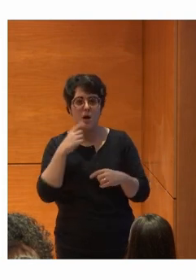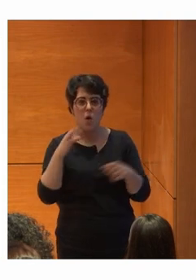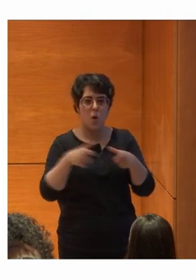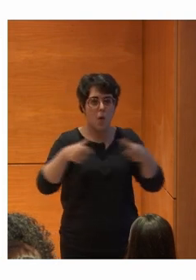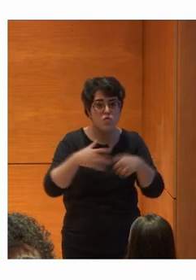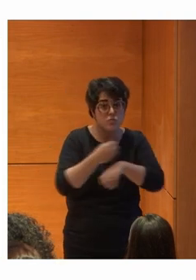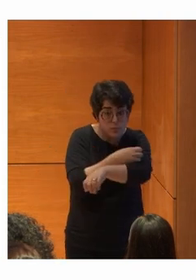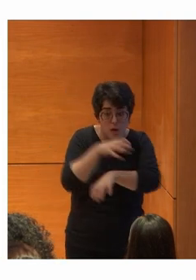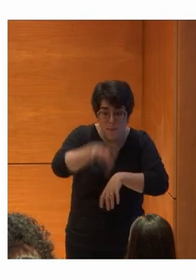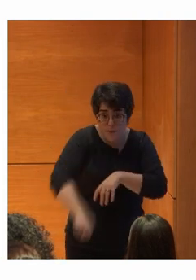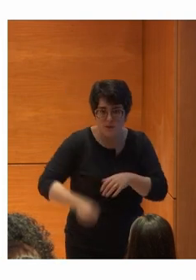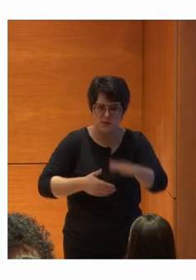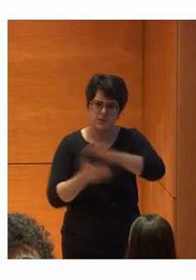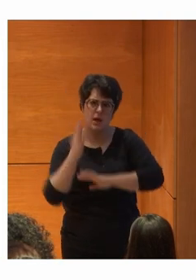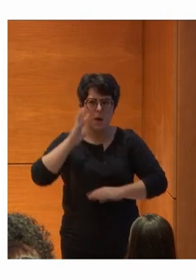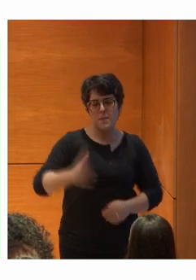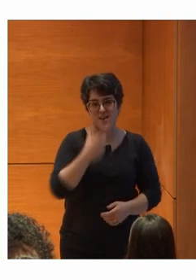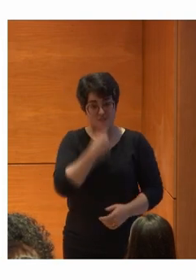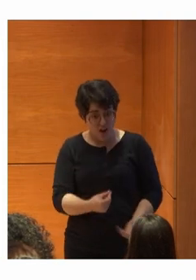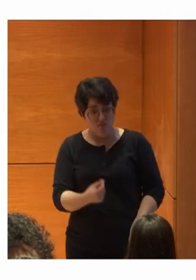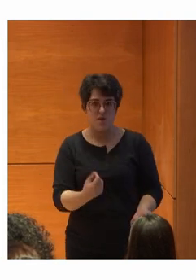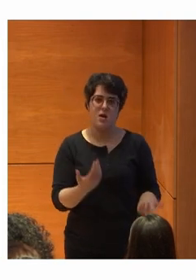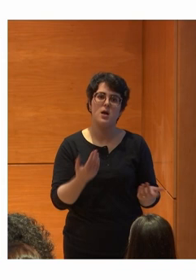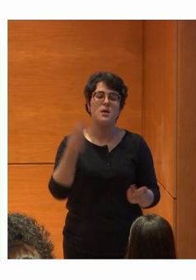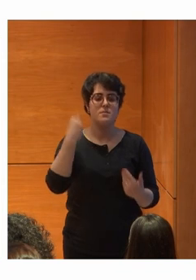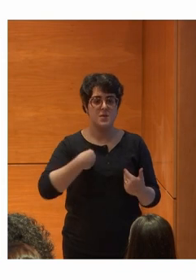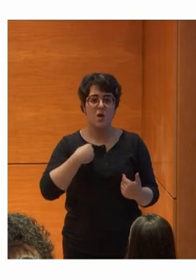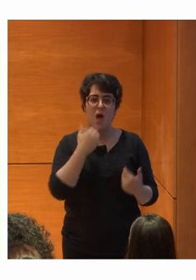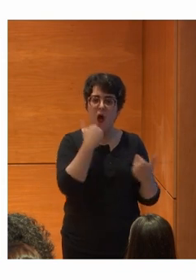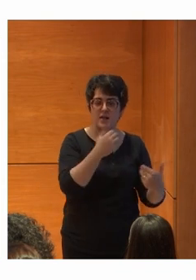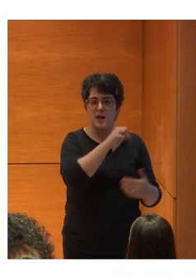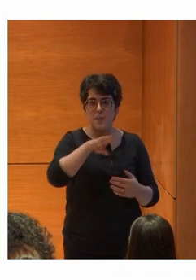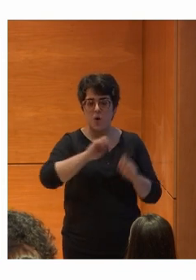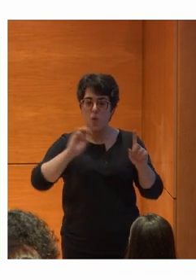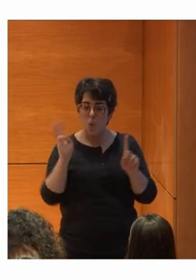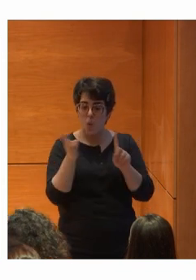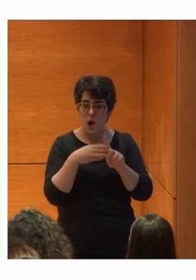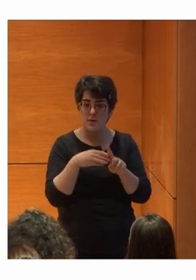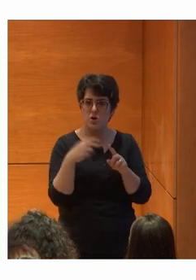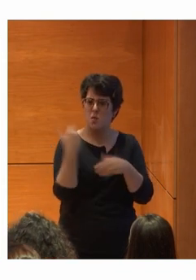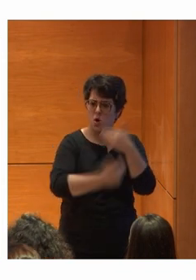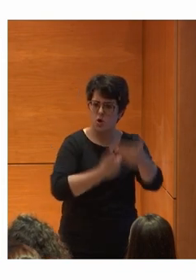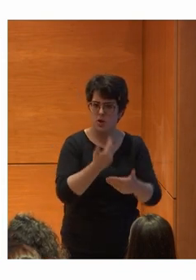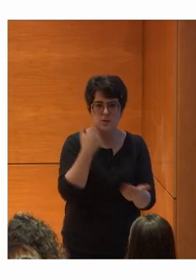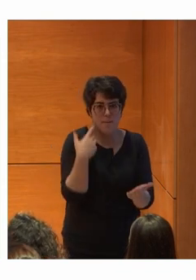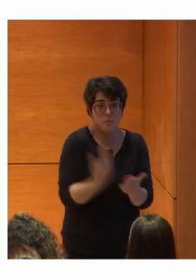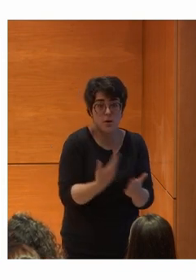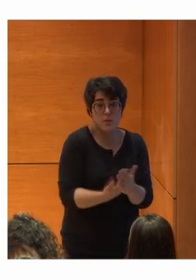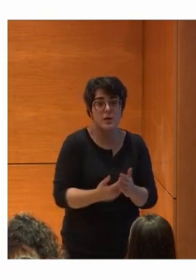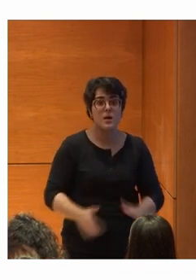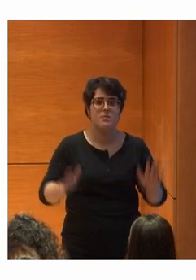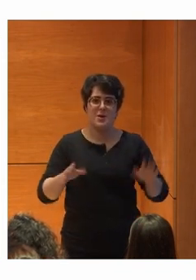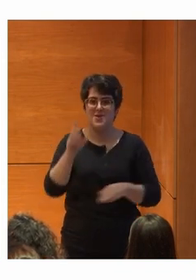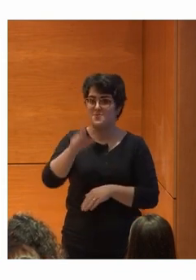billete de tren Son gestiones Que a priori Pueden resultar sencillas Es a través de las apps O páginas web Que procesos como estos Pueden agilizarse Sin embargo